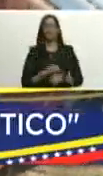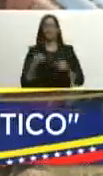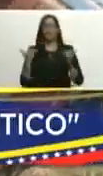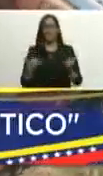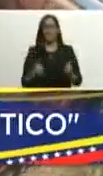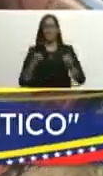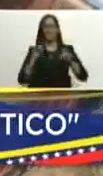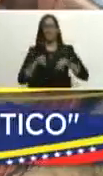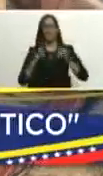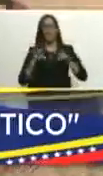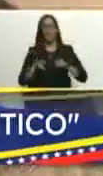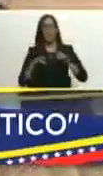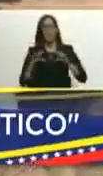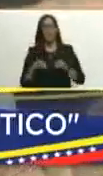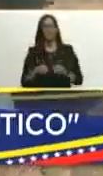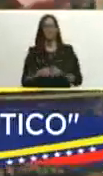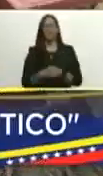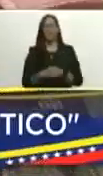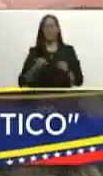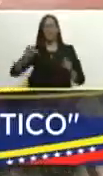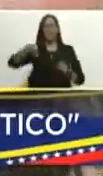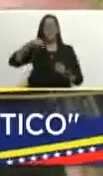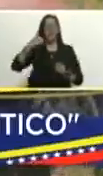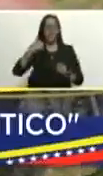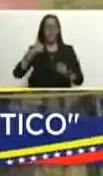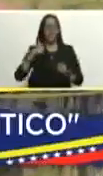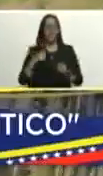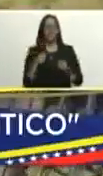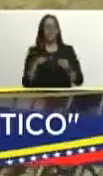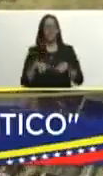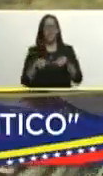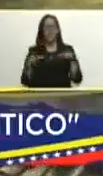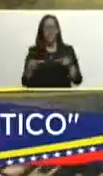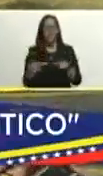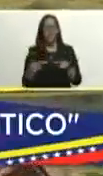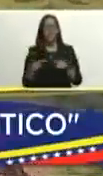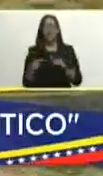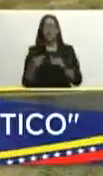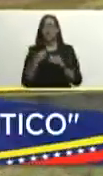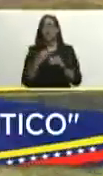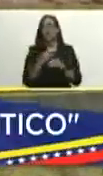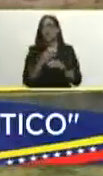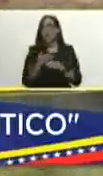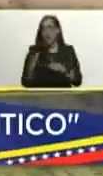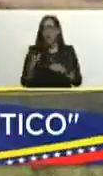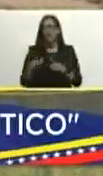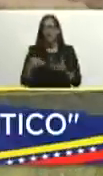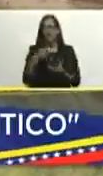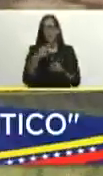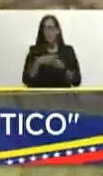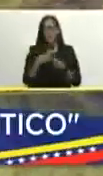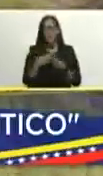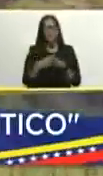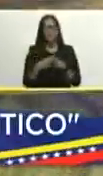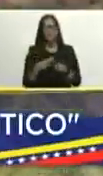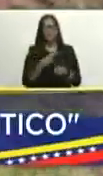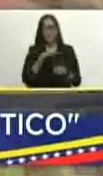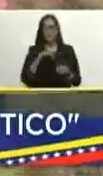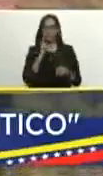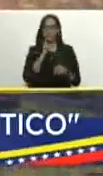sembradas y ya están la mayoría en una etapa fuera de peligro o más llamarlo así lo que nosotros llamamos ya con las últimas